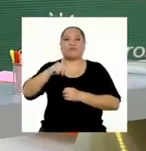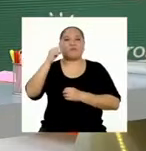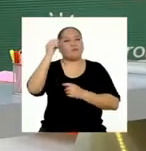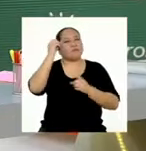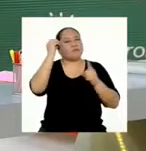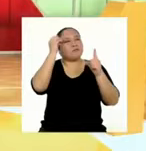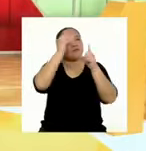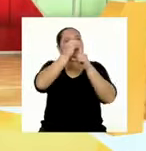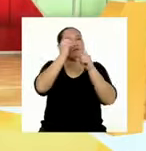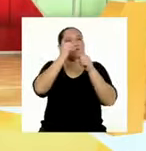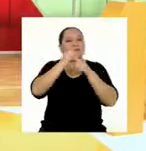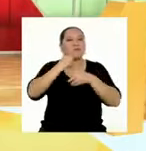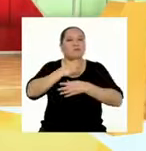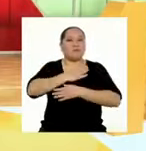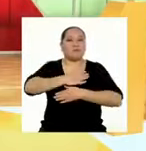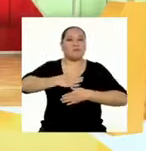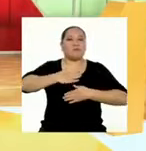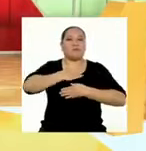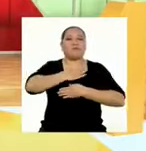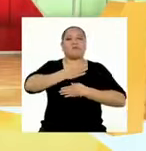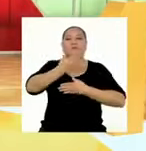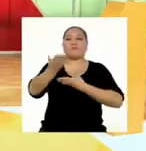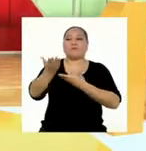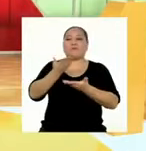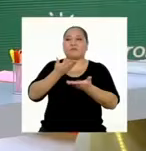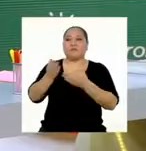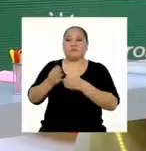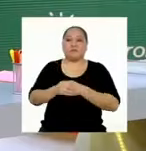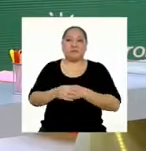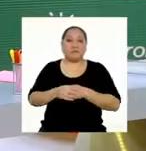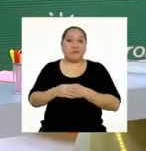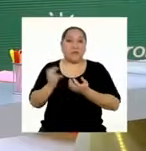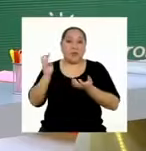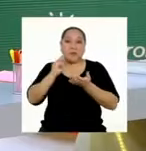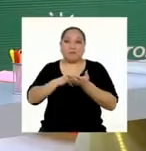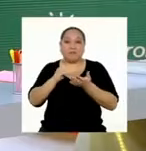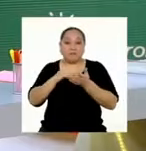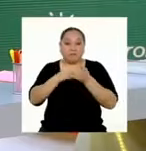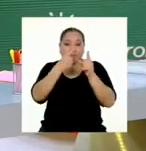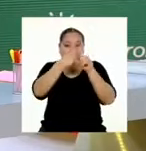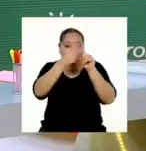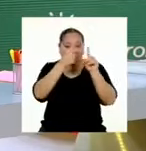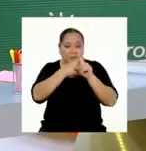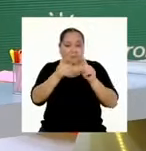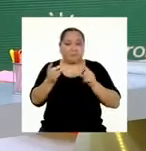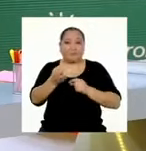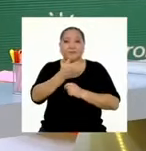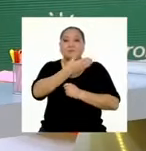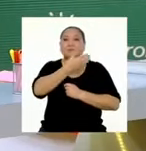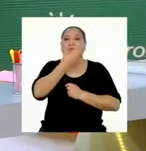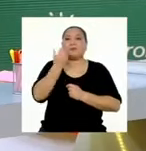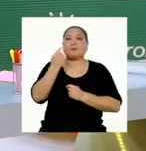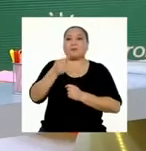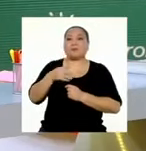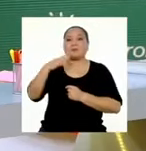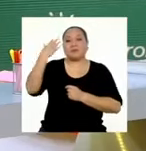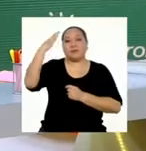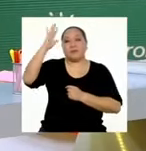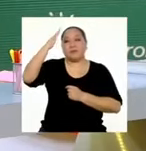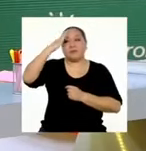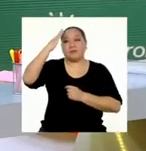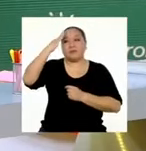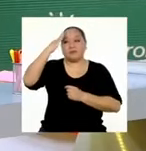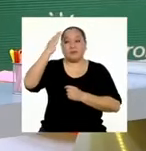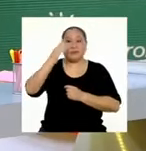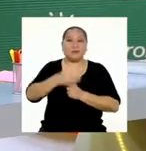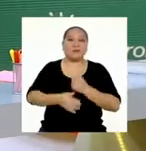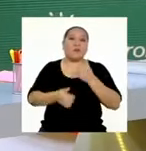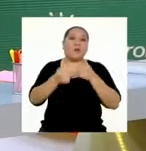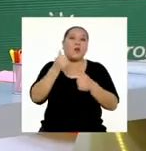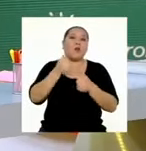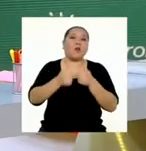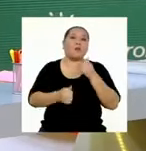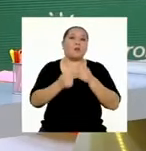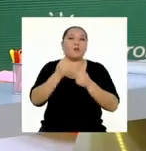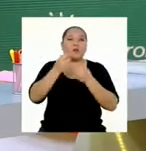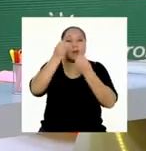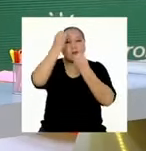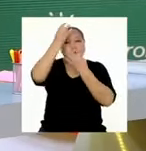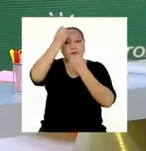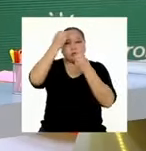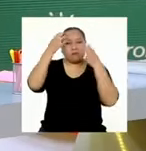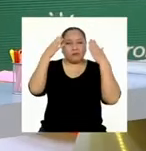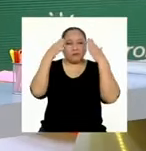bienestar común. Mientras más diversidad tengamos, mejor. Y para que sepamos cuáles son los tips